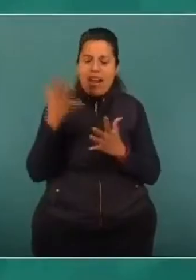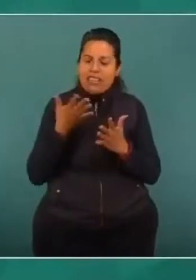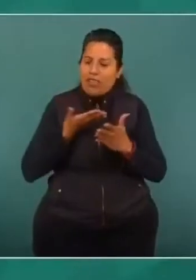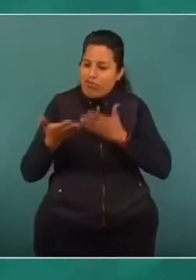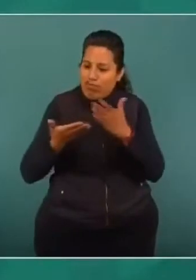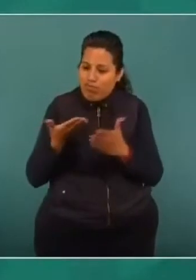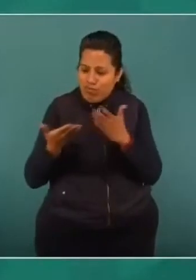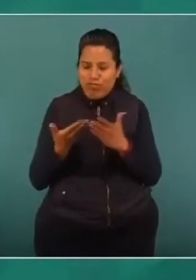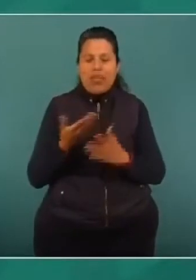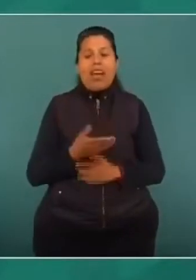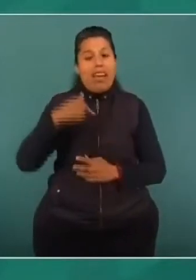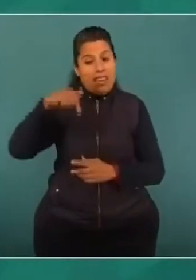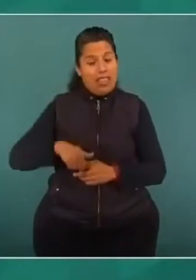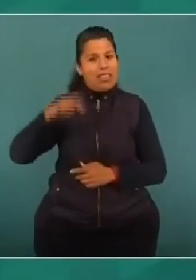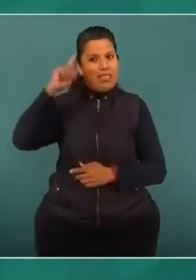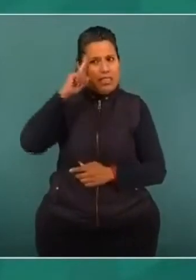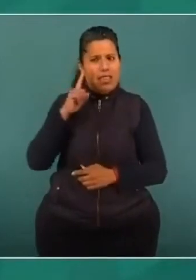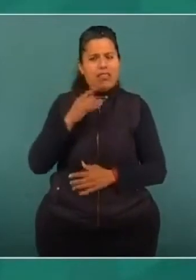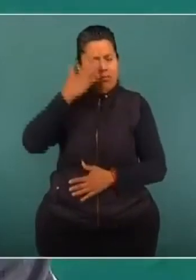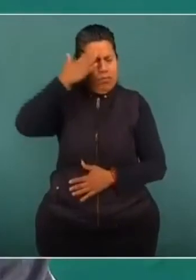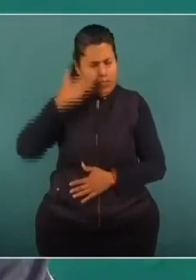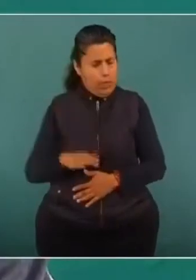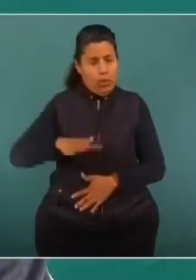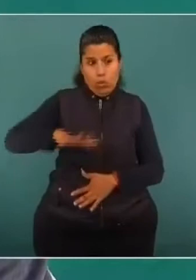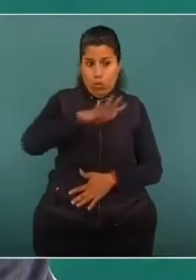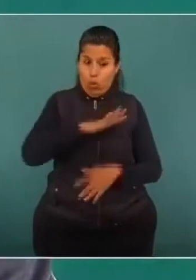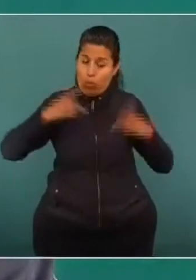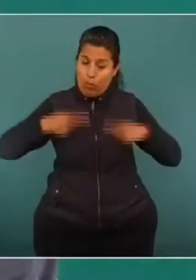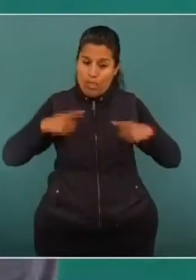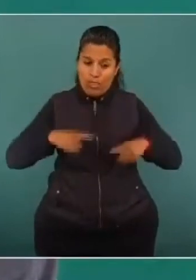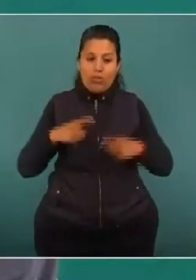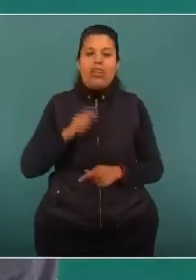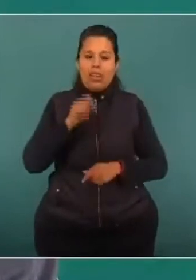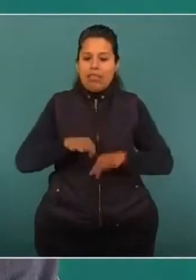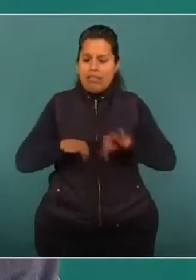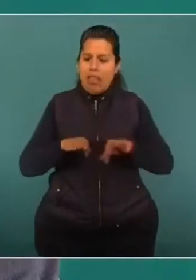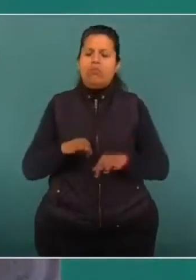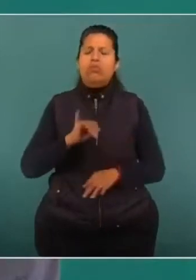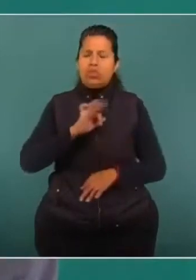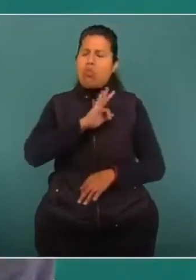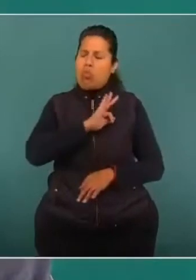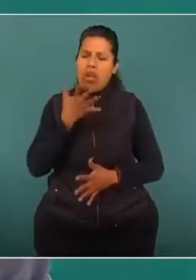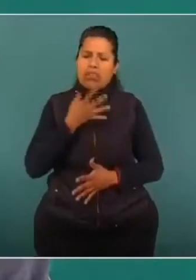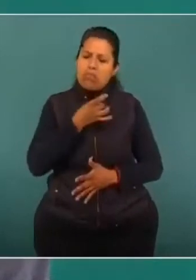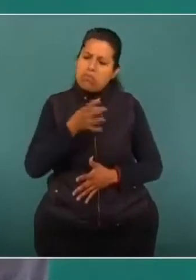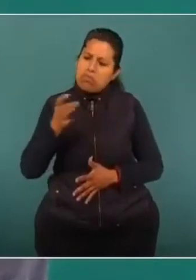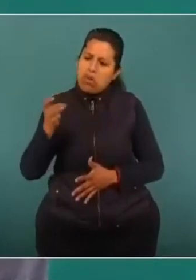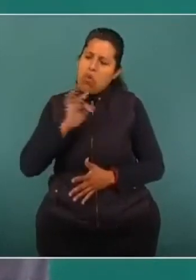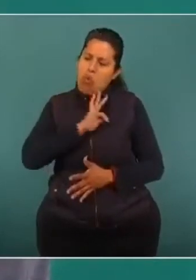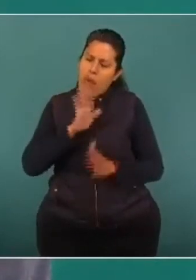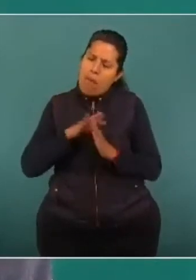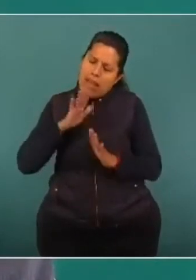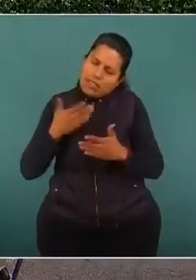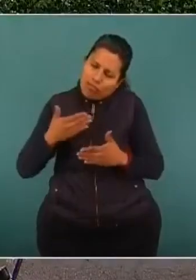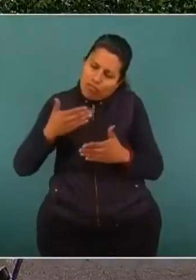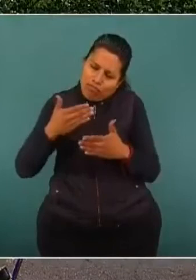Los zacatecanos sabemos, y lo dice nuestro lema, que el trabajo todo lo vence y saldremos una vez más